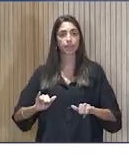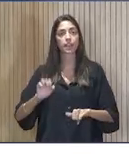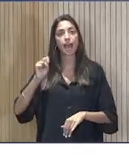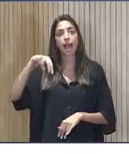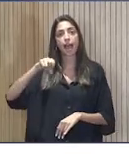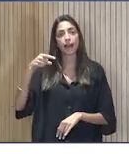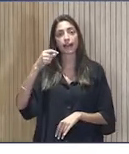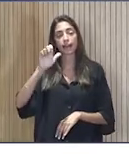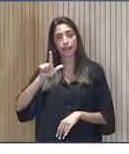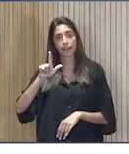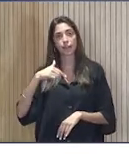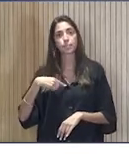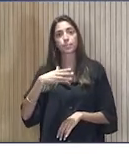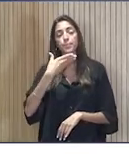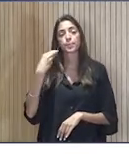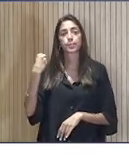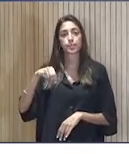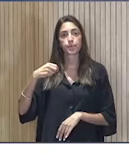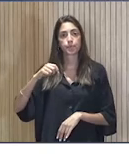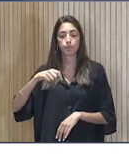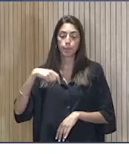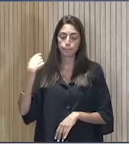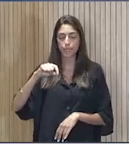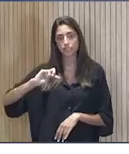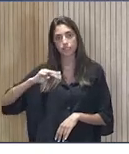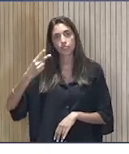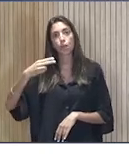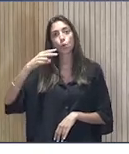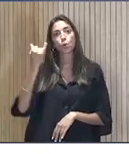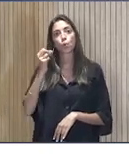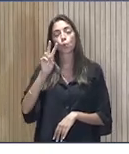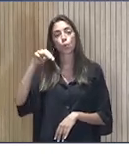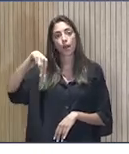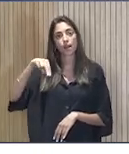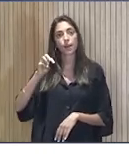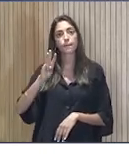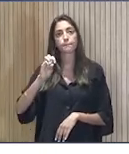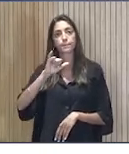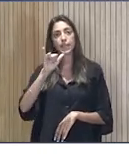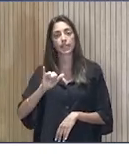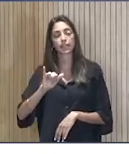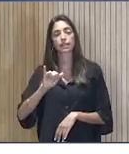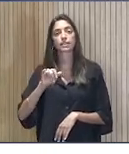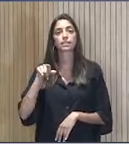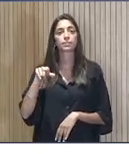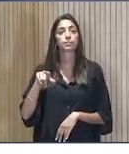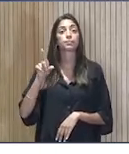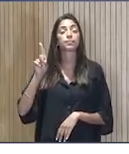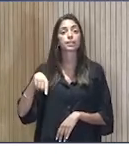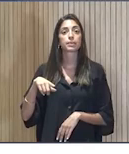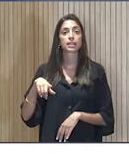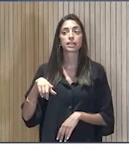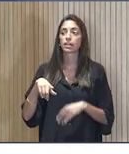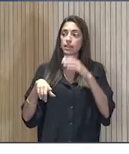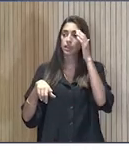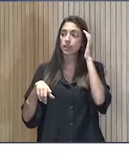Vicepresidente de la Fundación Bancaria La Caixa, Juan José López Burniol. El profesor de Estrategia de SADE, Alberto Núñez.